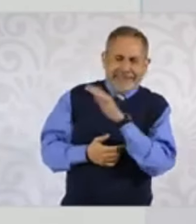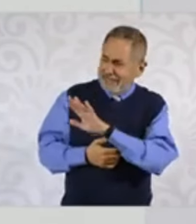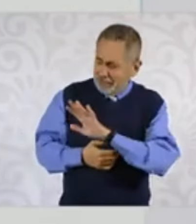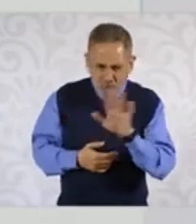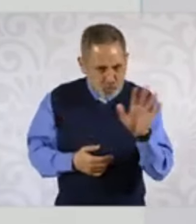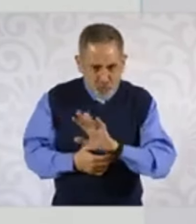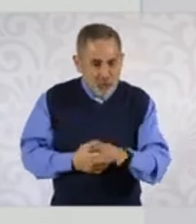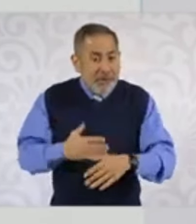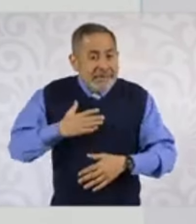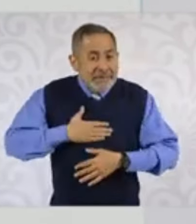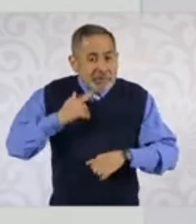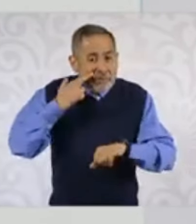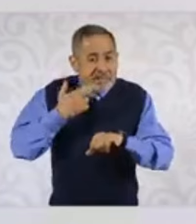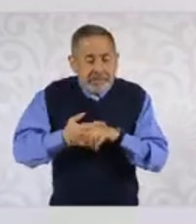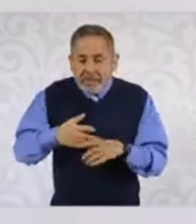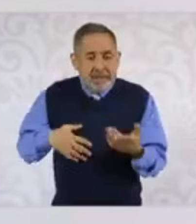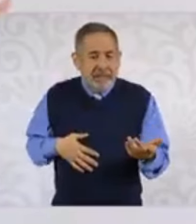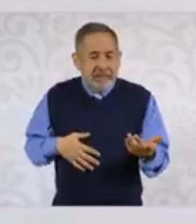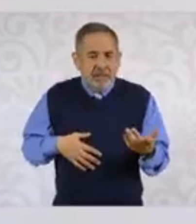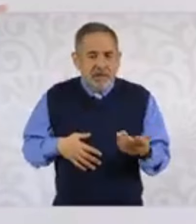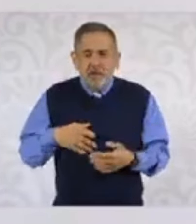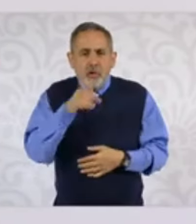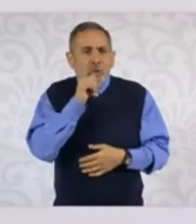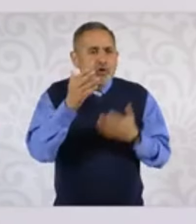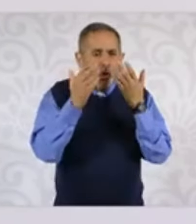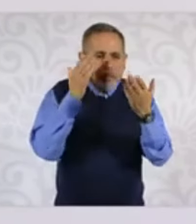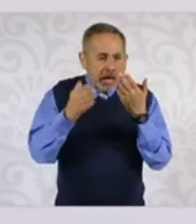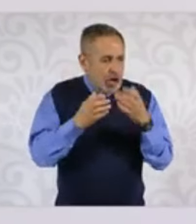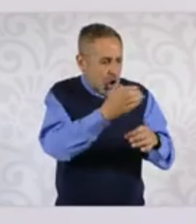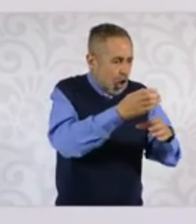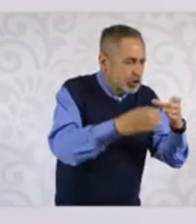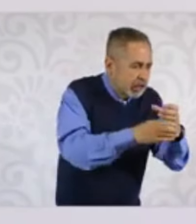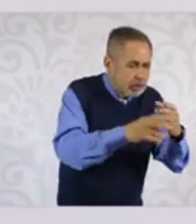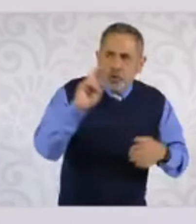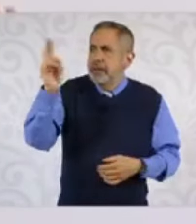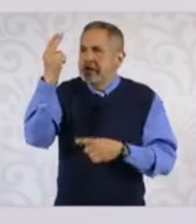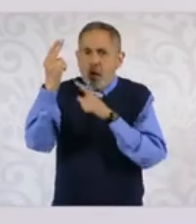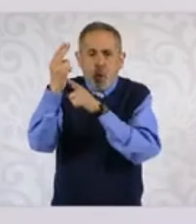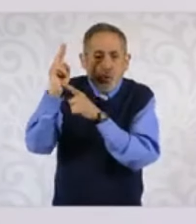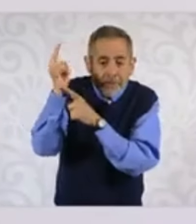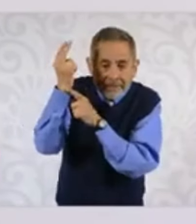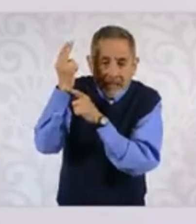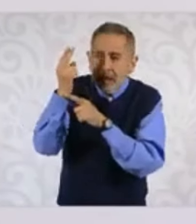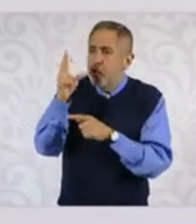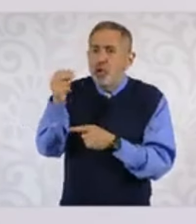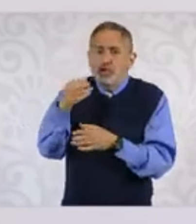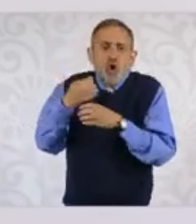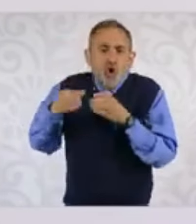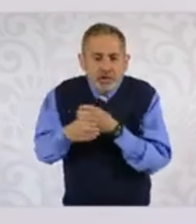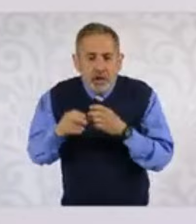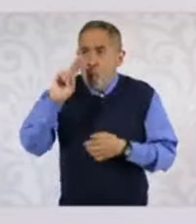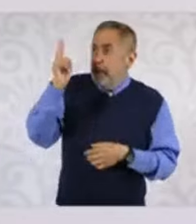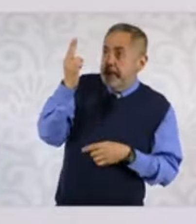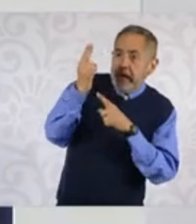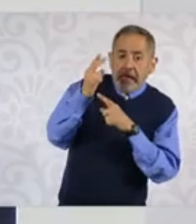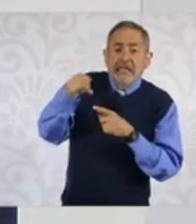17, y les pagaron hasta el día miércoles, no sé si se acuerdan. Entonces esto podría quizás modificarse así, pero esperemos que